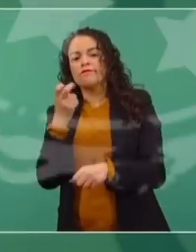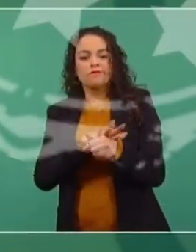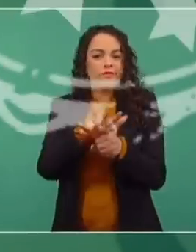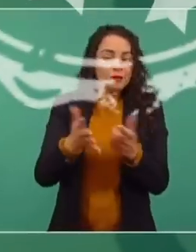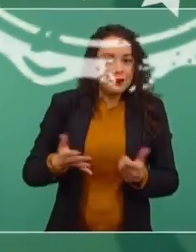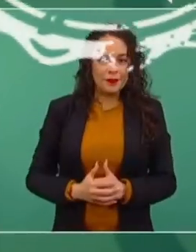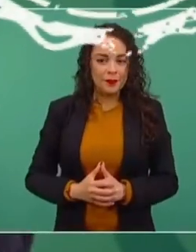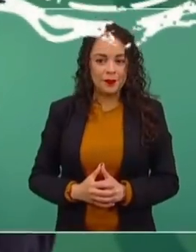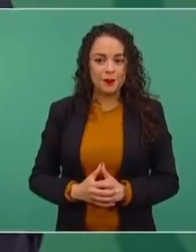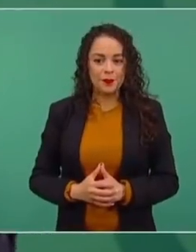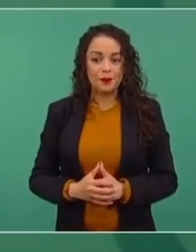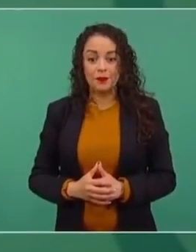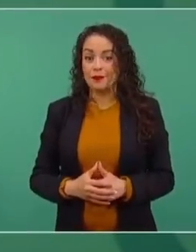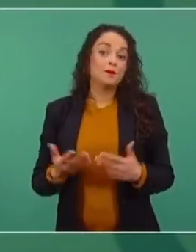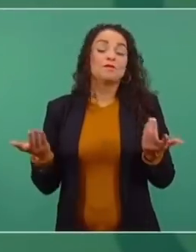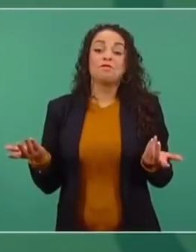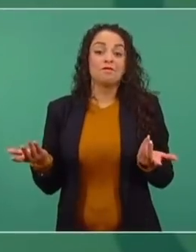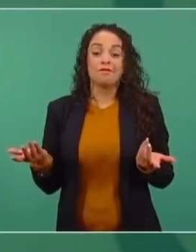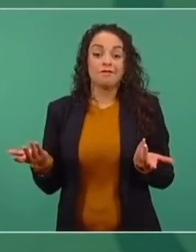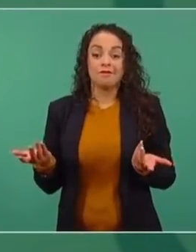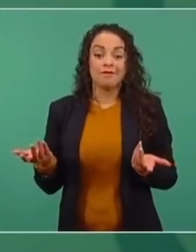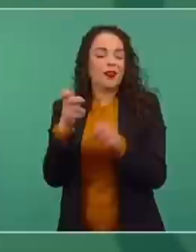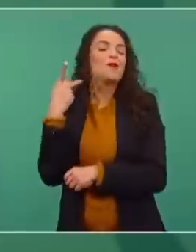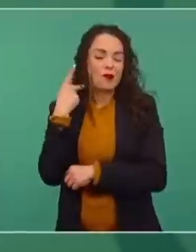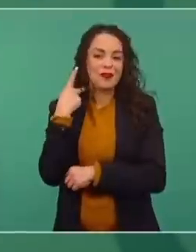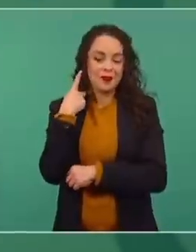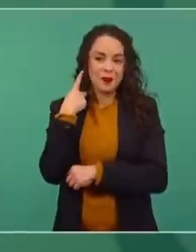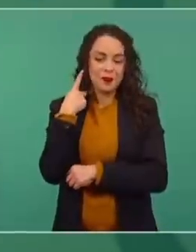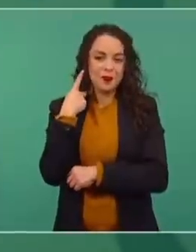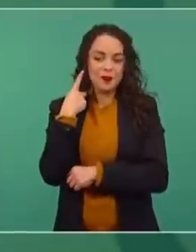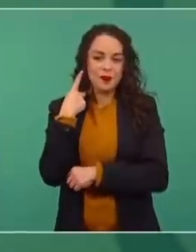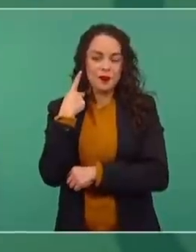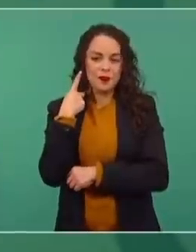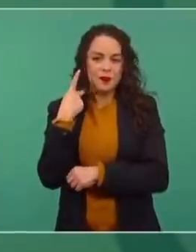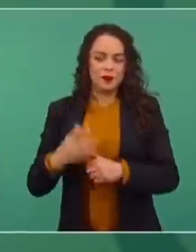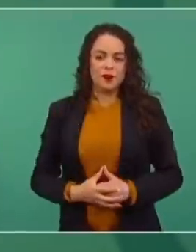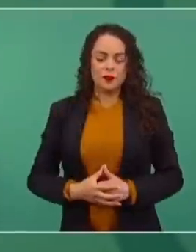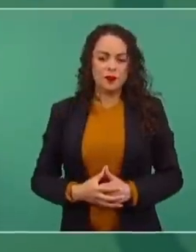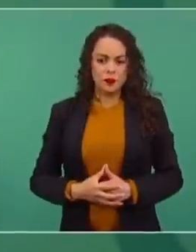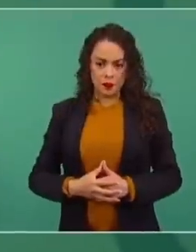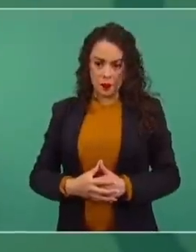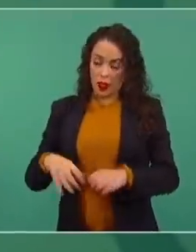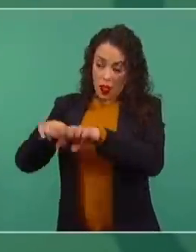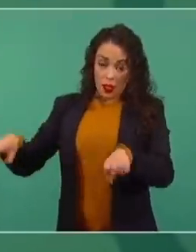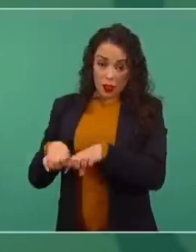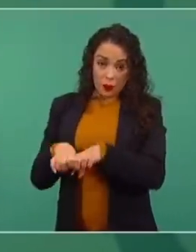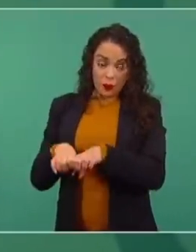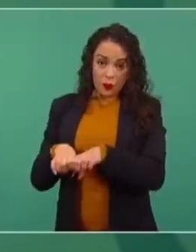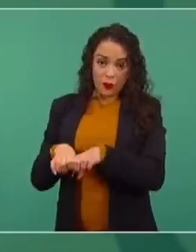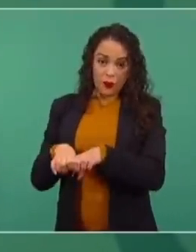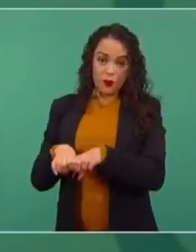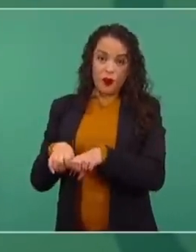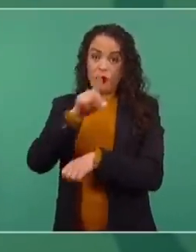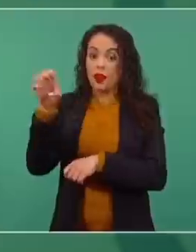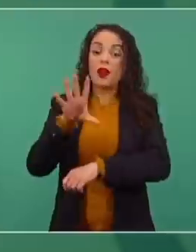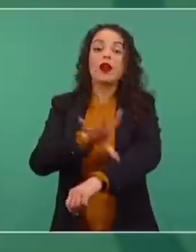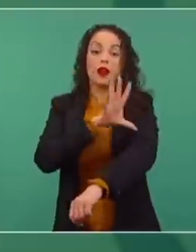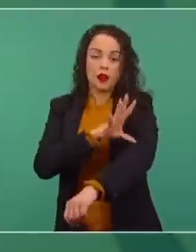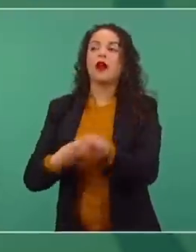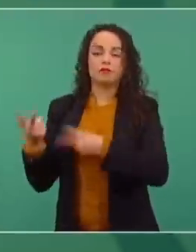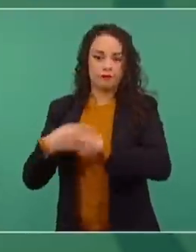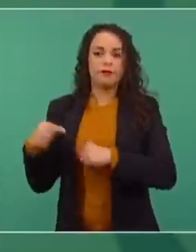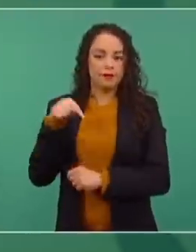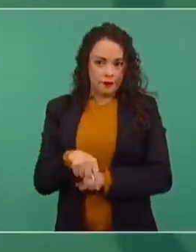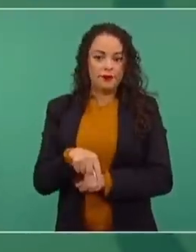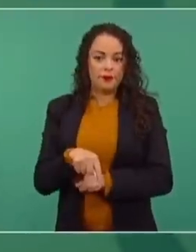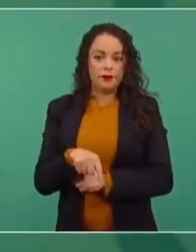Pues, este, vuelan mucho. Van a estar los integrantes del gabinete de energía y va a estar